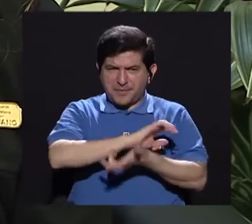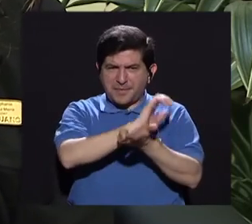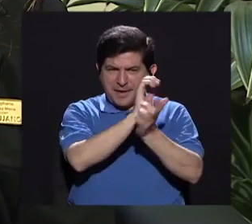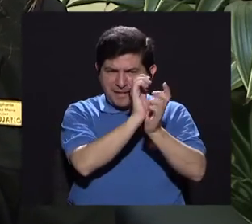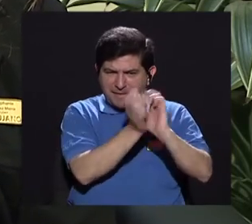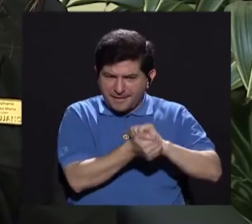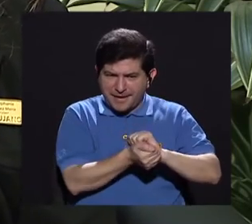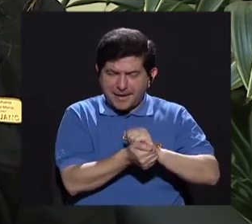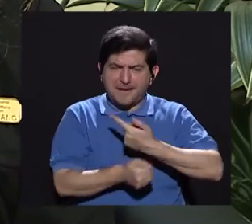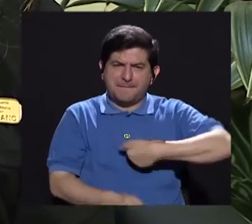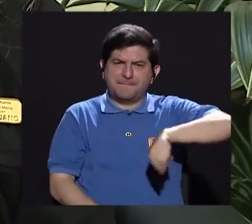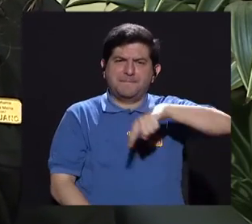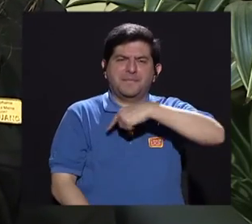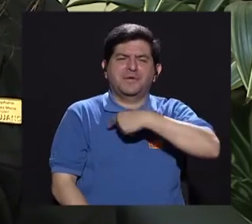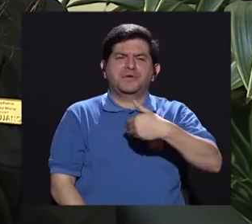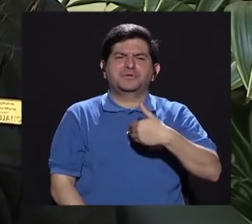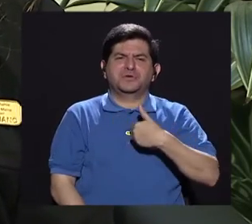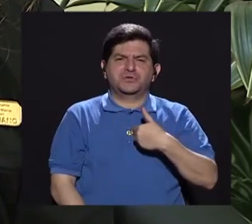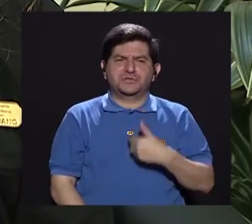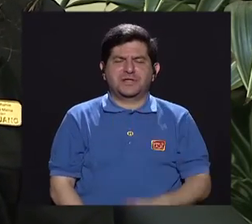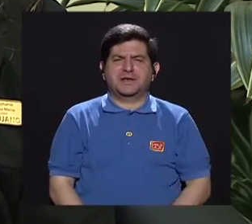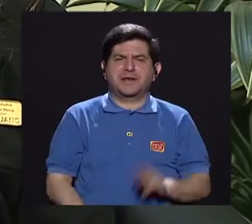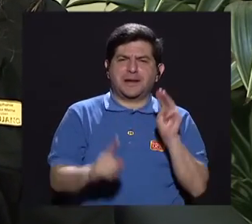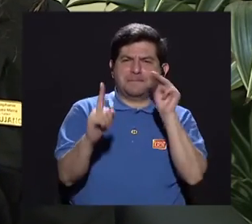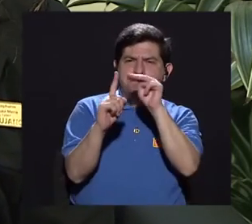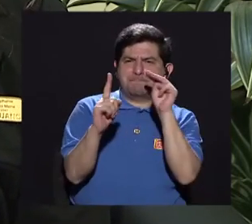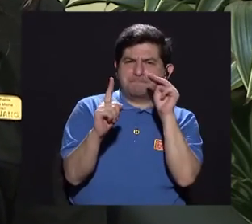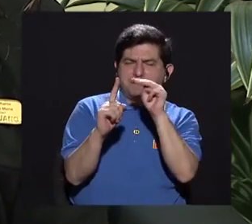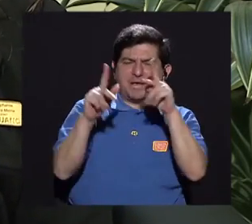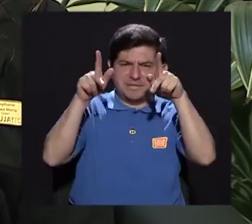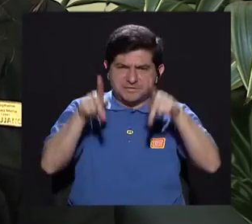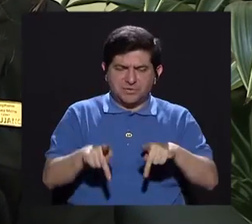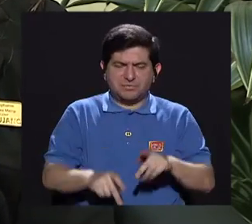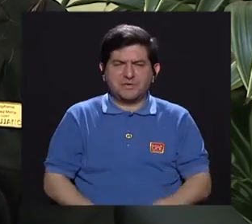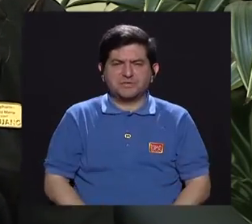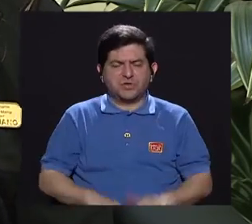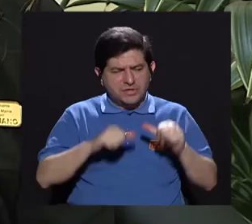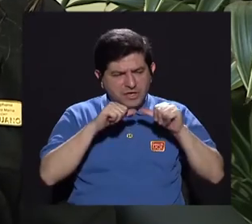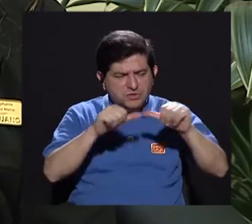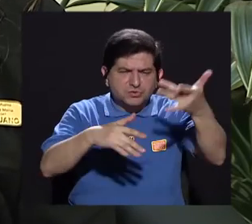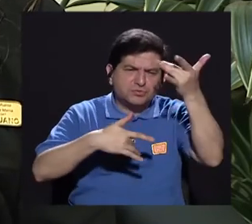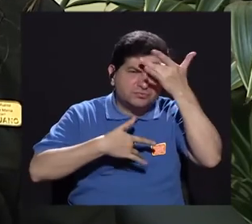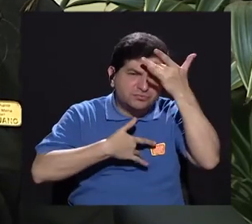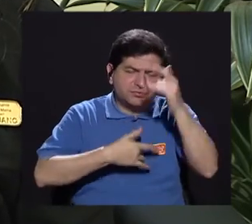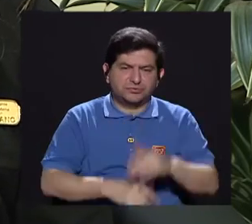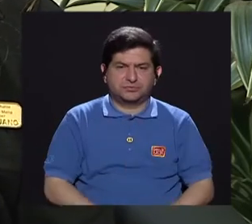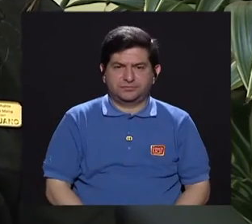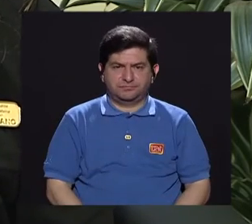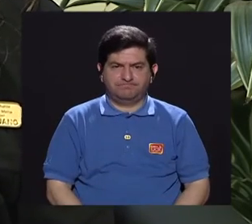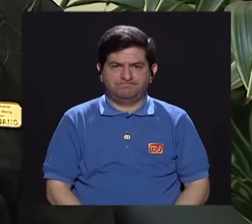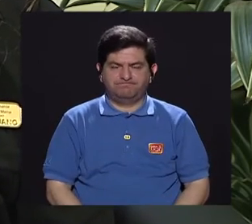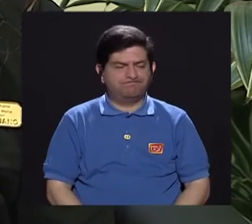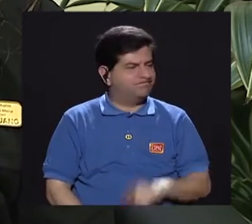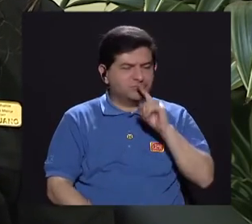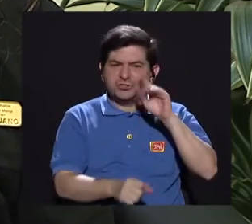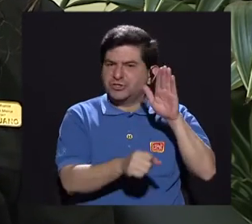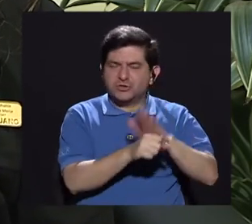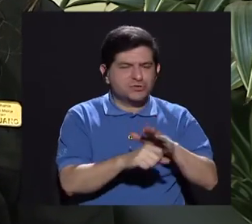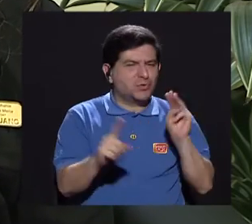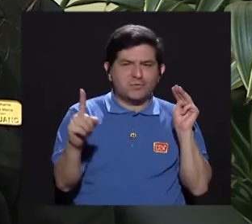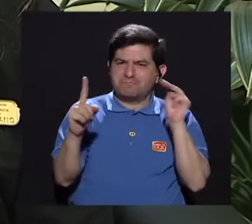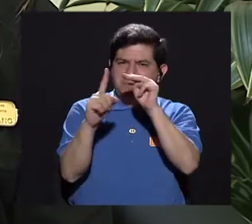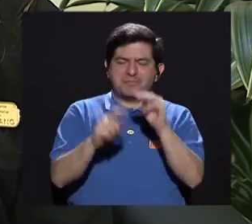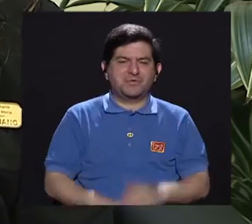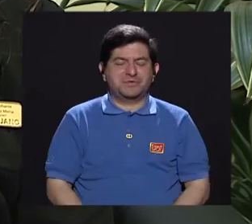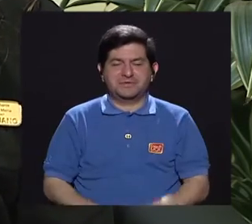cambios cuando nosotros tenemos ciertas metas con los pacientes crónicos, ¿verdad? Entonces, si no estamos alcanzando las metas,